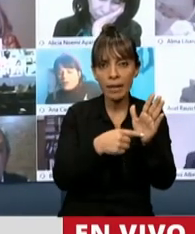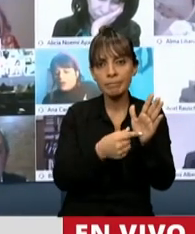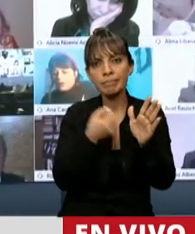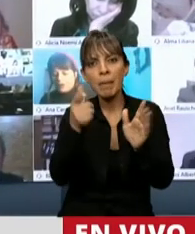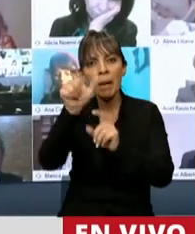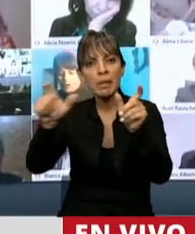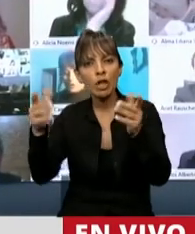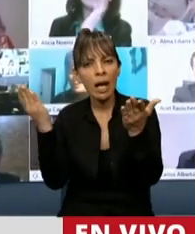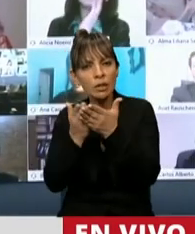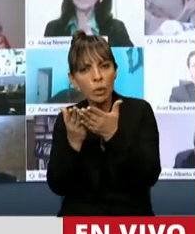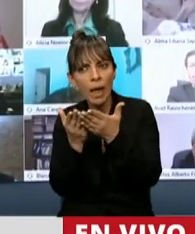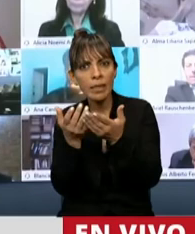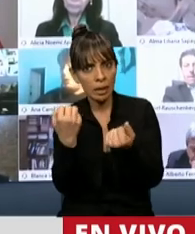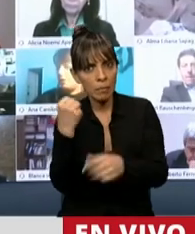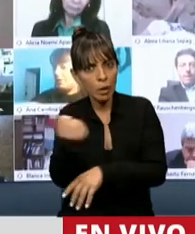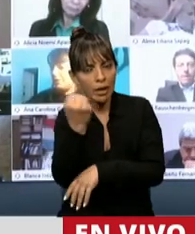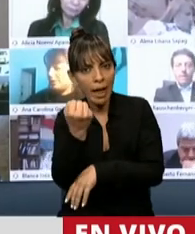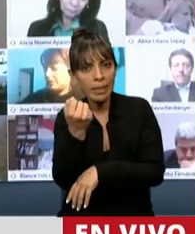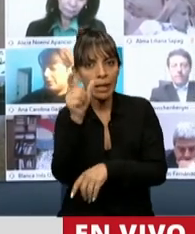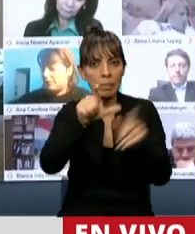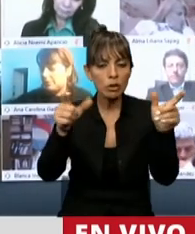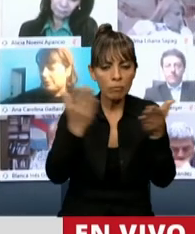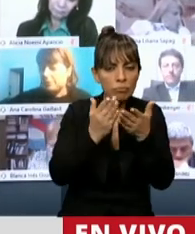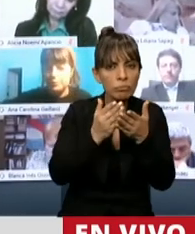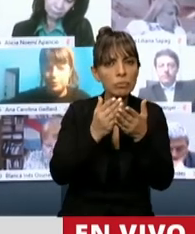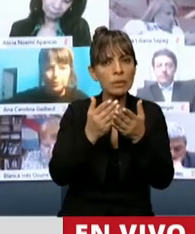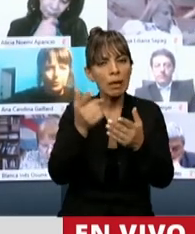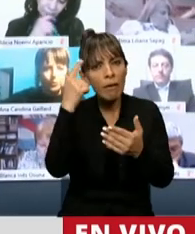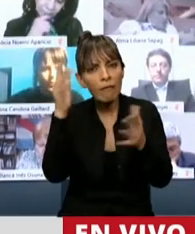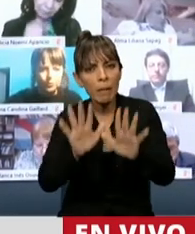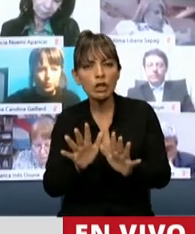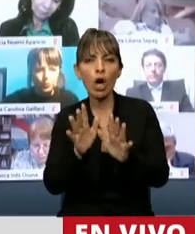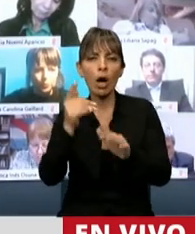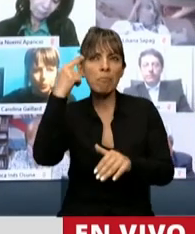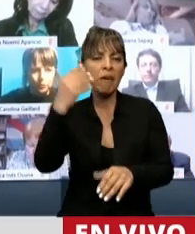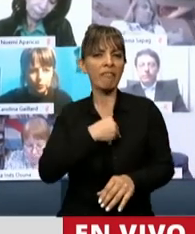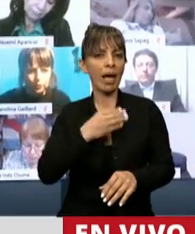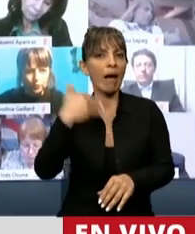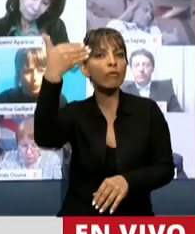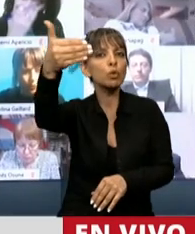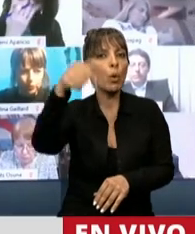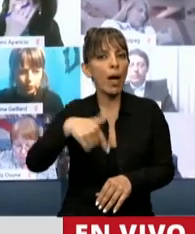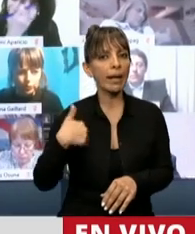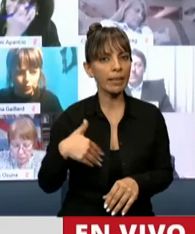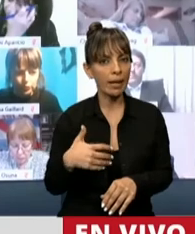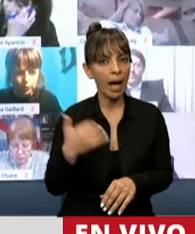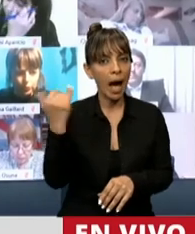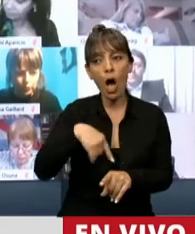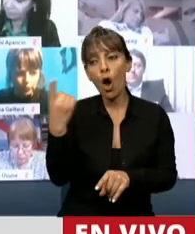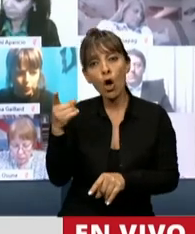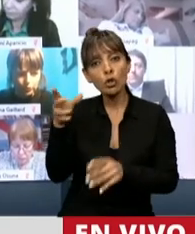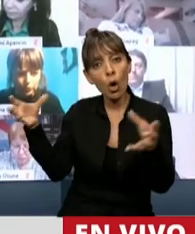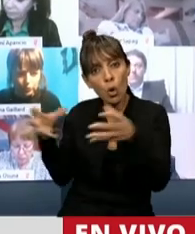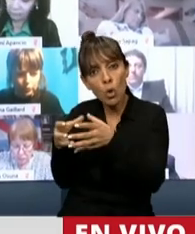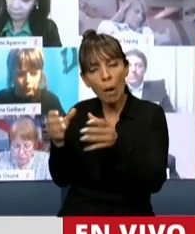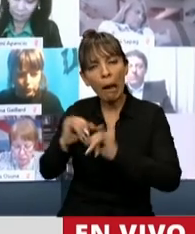quienes están estudiando, para quienes se están capacitando con esperanza, con fe en el país. Mientras hay quienes promueven a